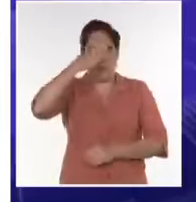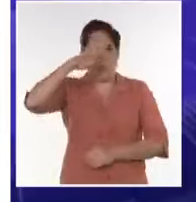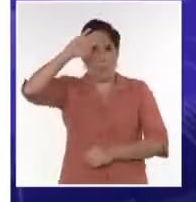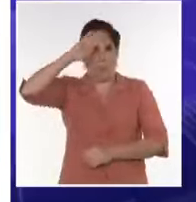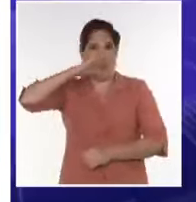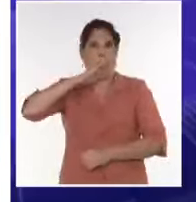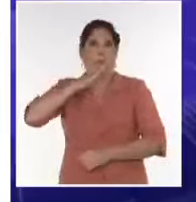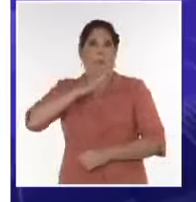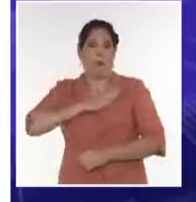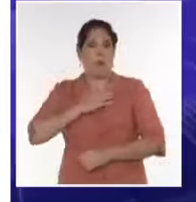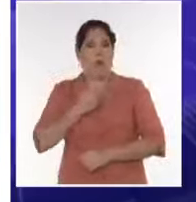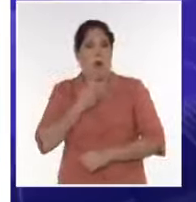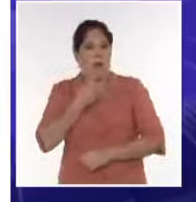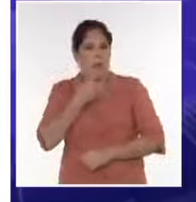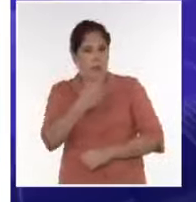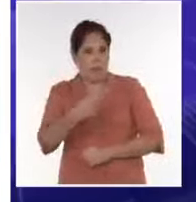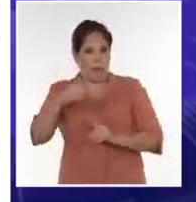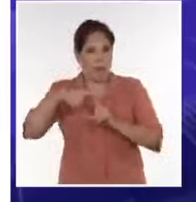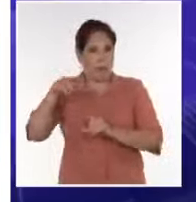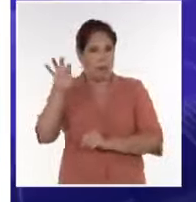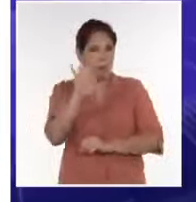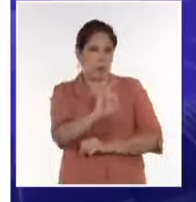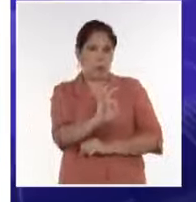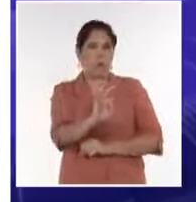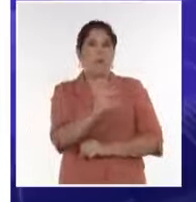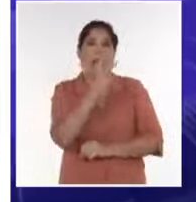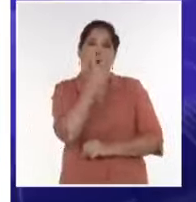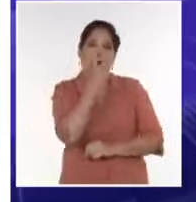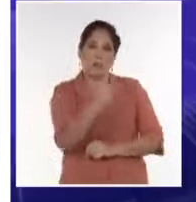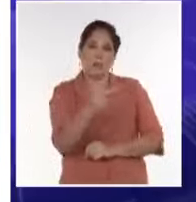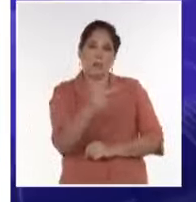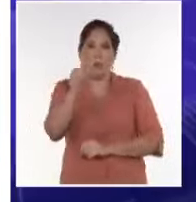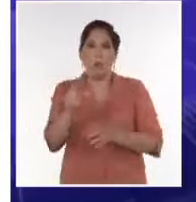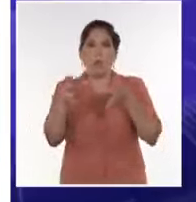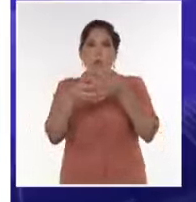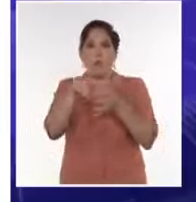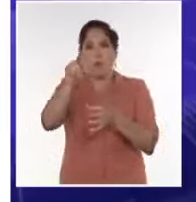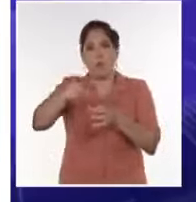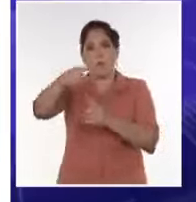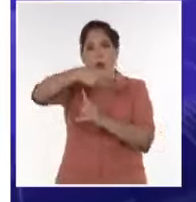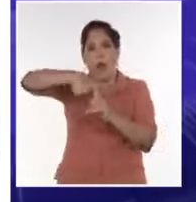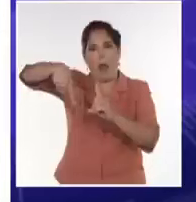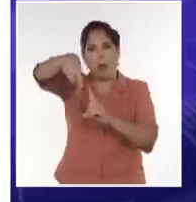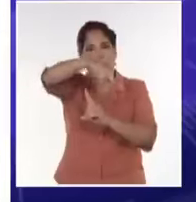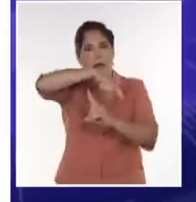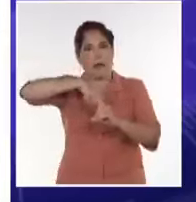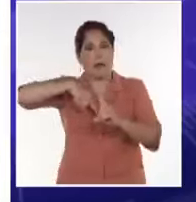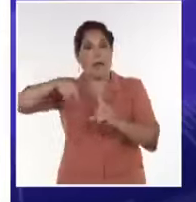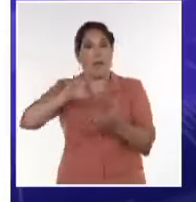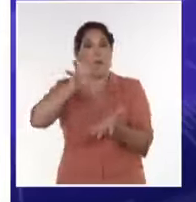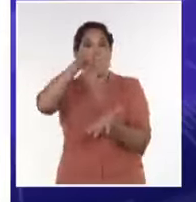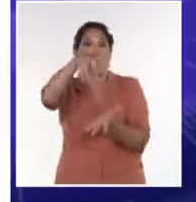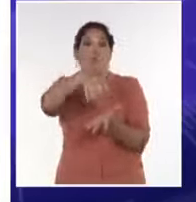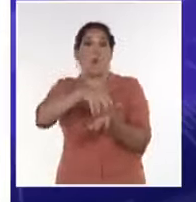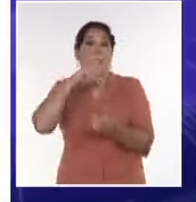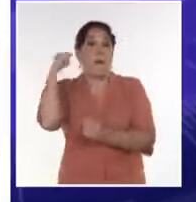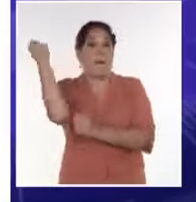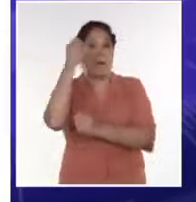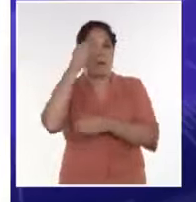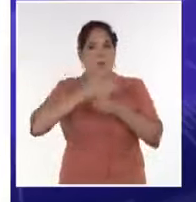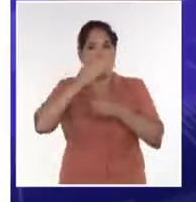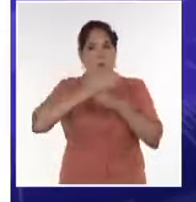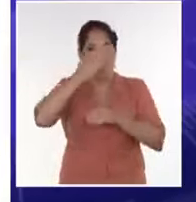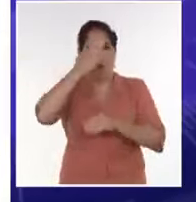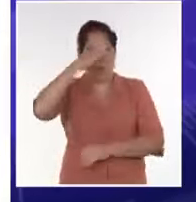Urrutia, dijo hoy en su cuenta en X que se atendió a un grupo de personas en los alrededores del distrito Antonio Maceo de Santiago de